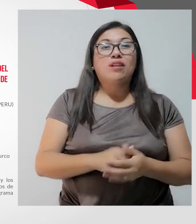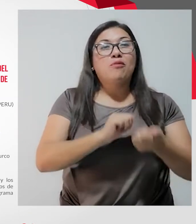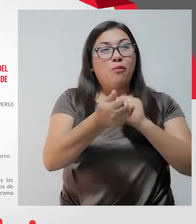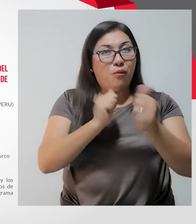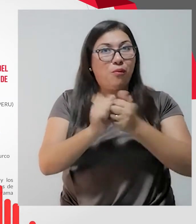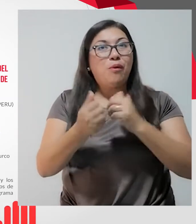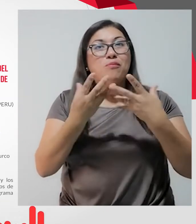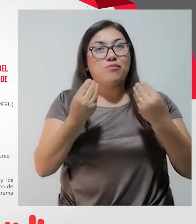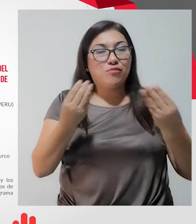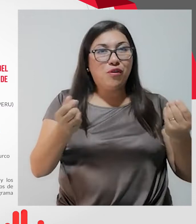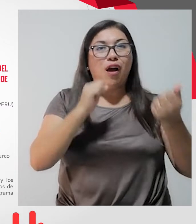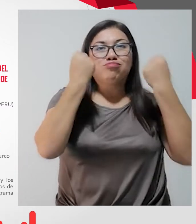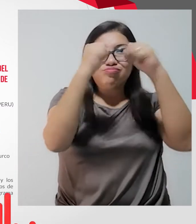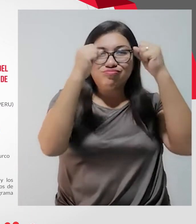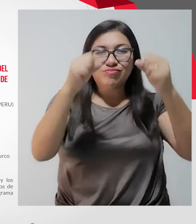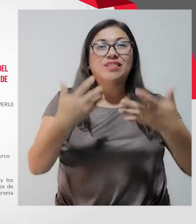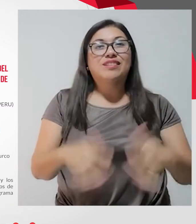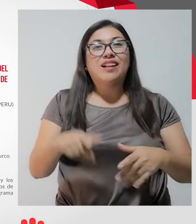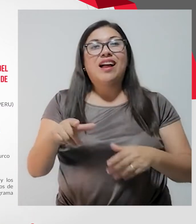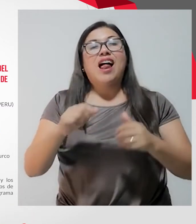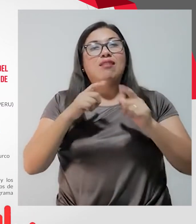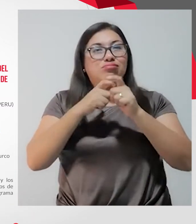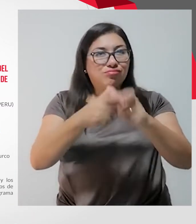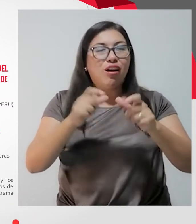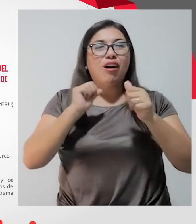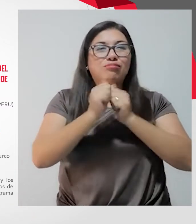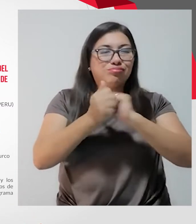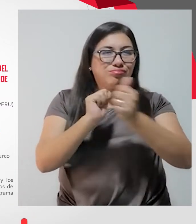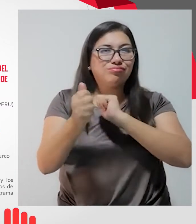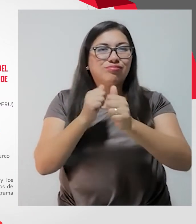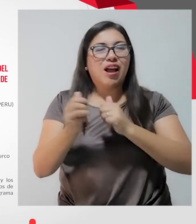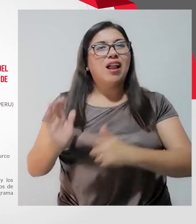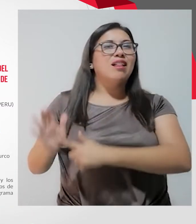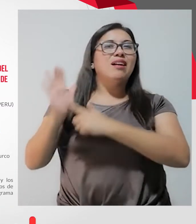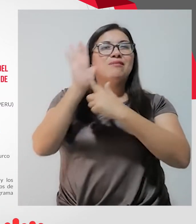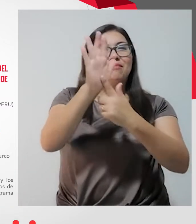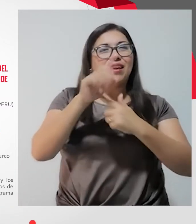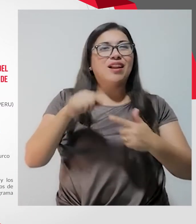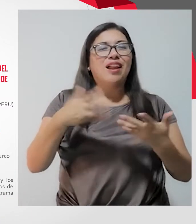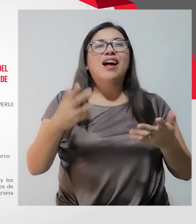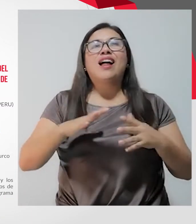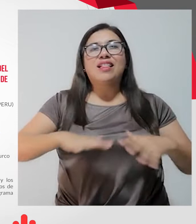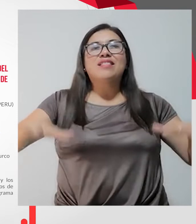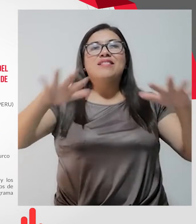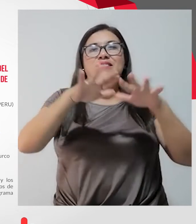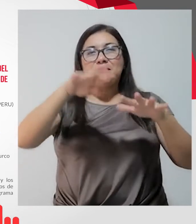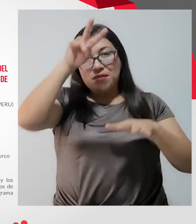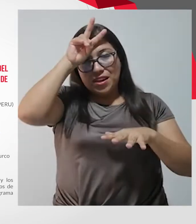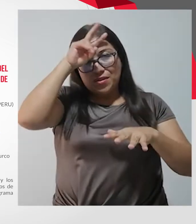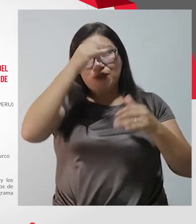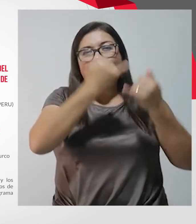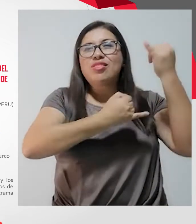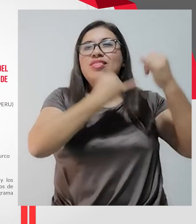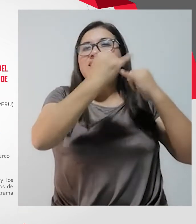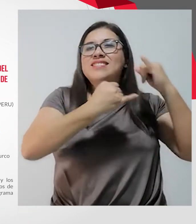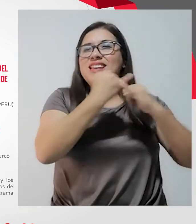que vienen realizando los atletas con discapacidad para representarnos a nivel internacional. Y en